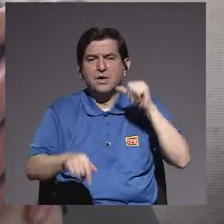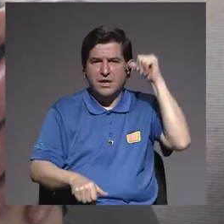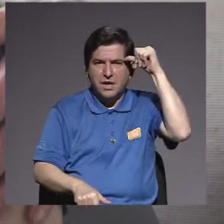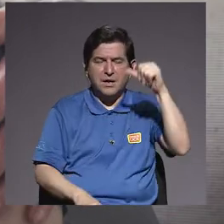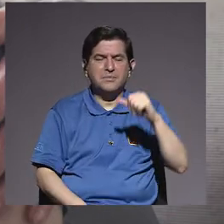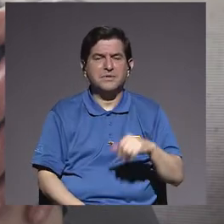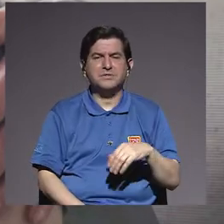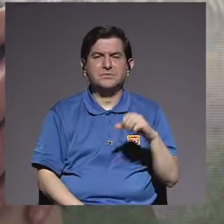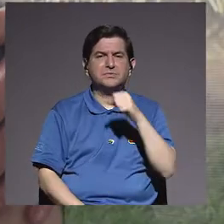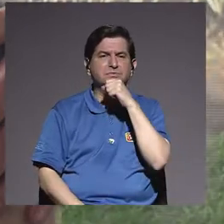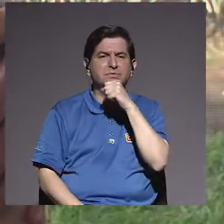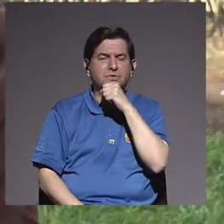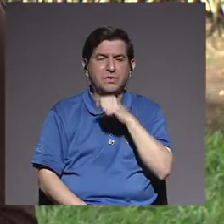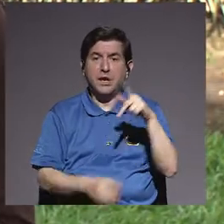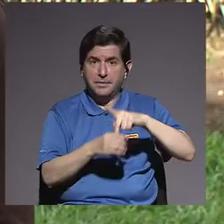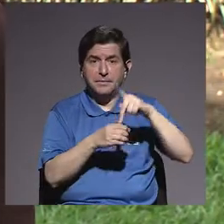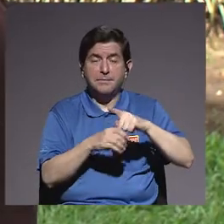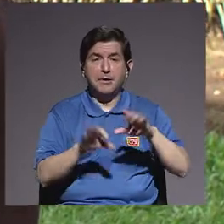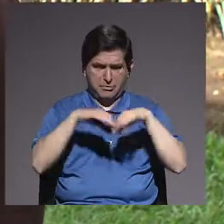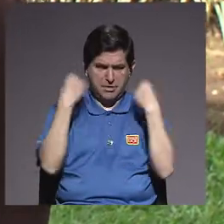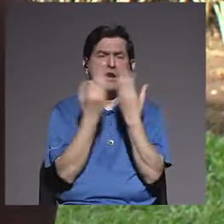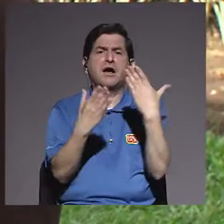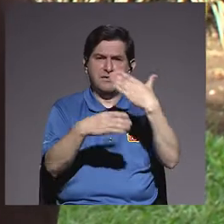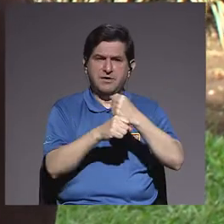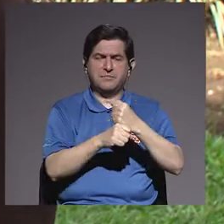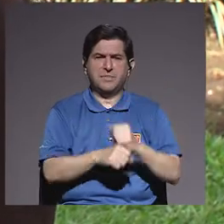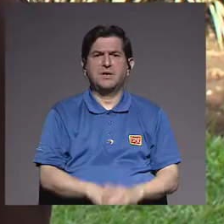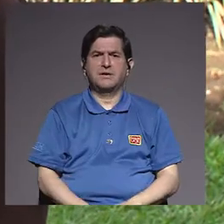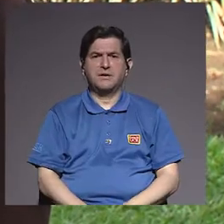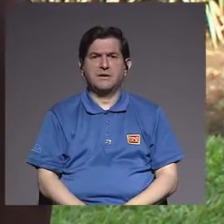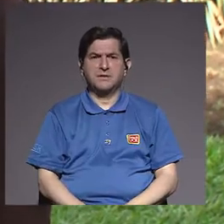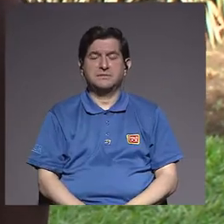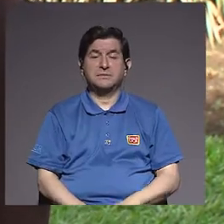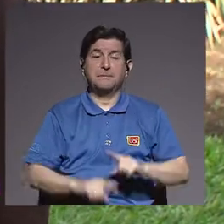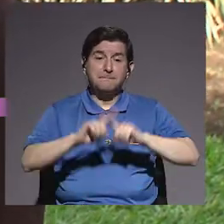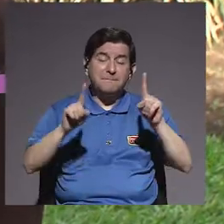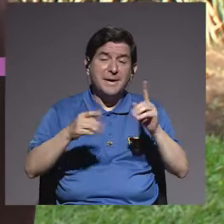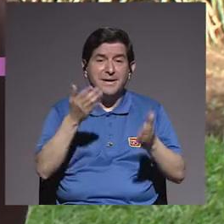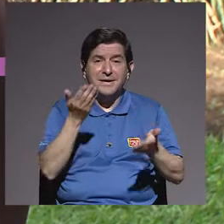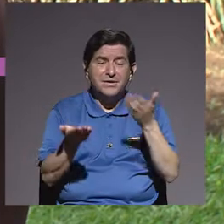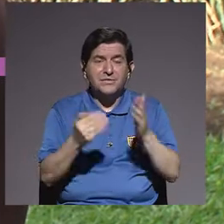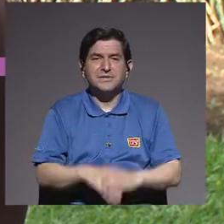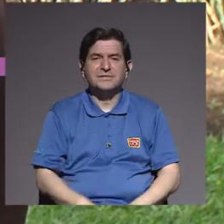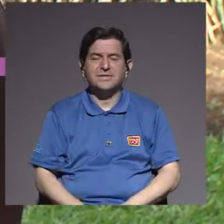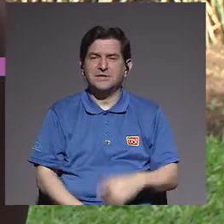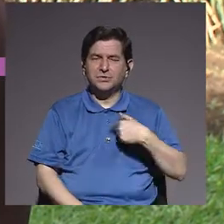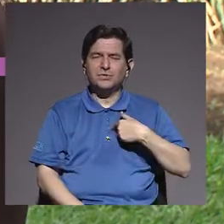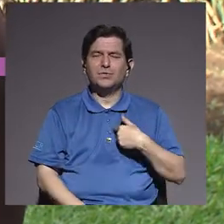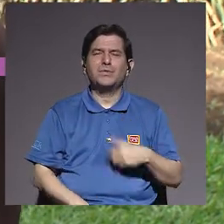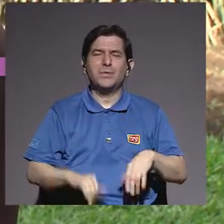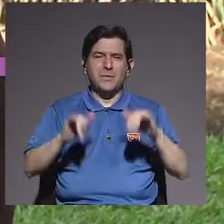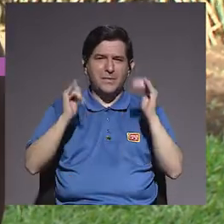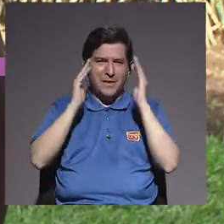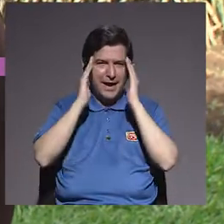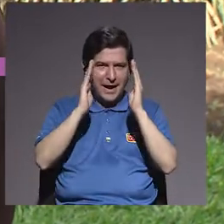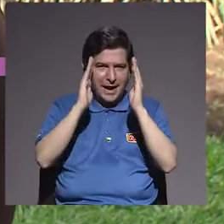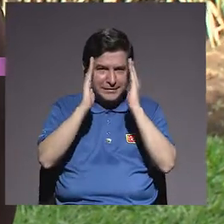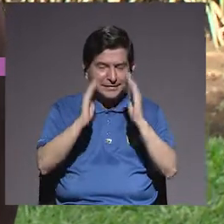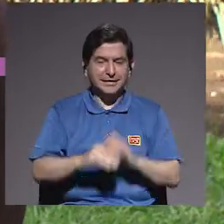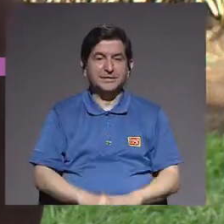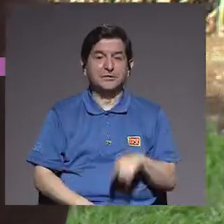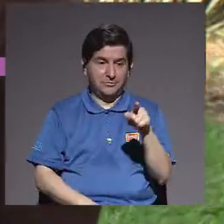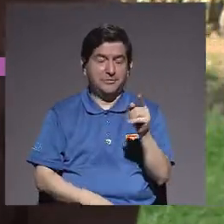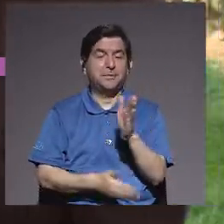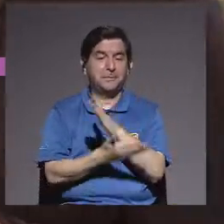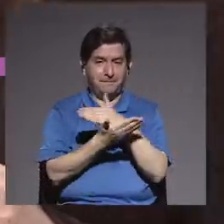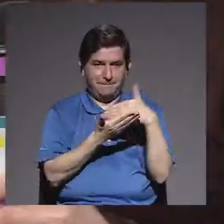participarlos, o siguen siendo, hay muchas familias que lo hacen, ¿verdad?, no es que no, es nada más que, ¿verdad?, estar conscientes un poquito más. De que